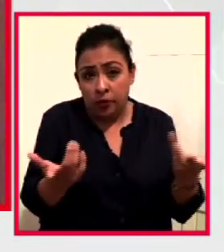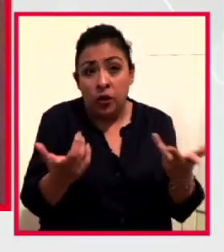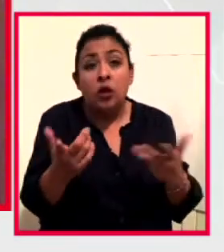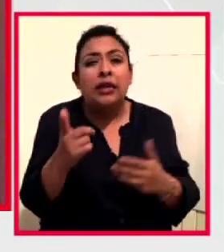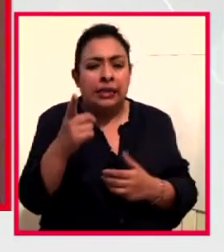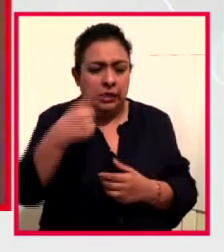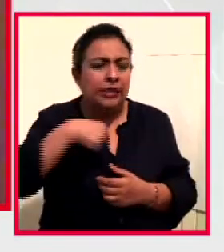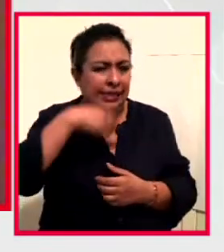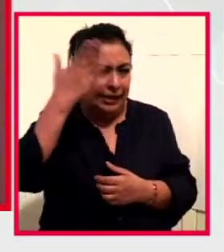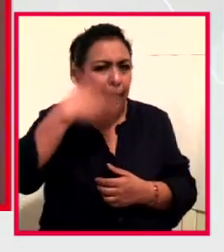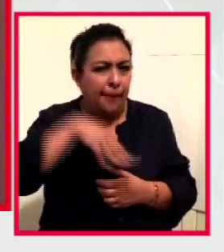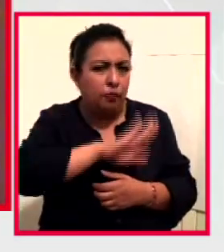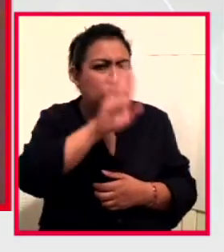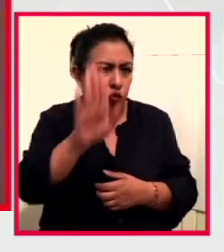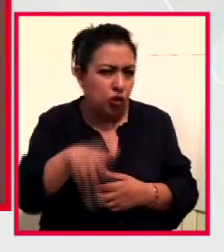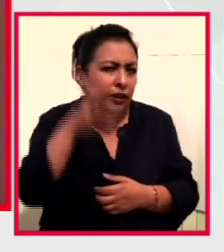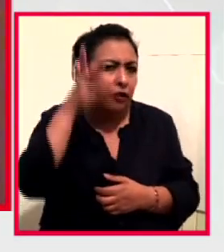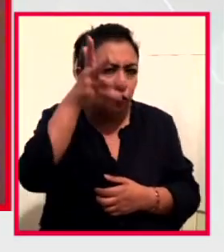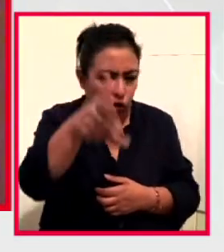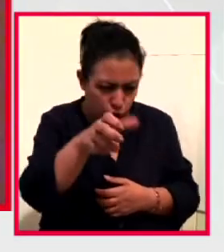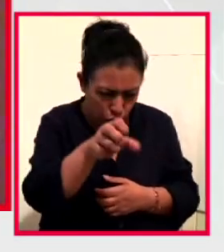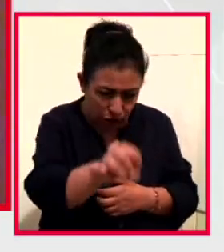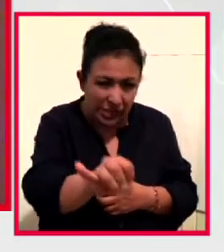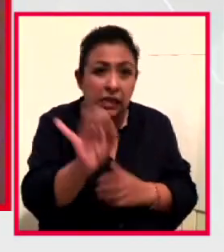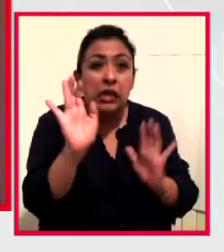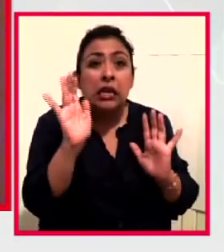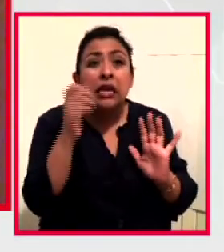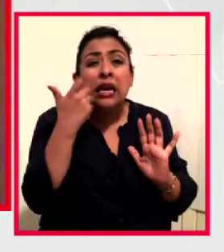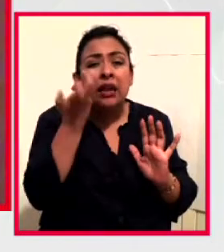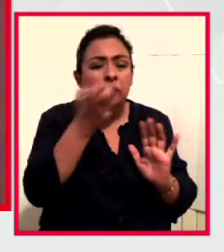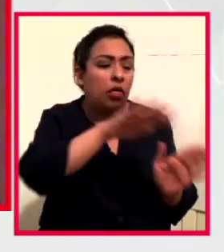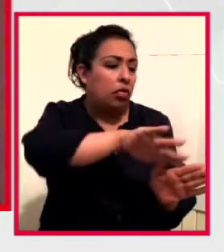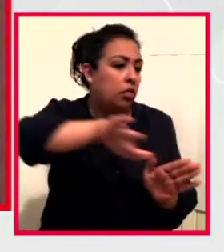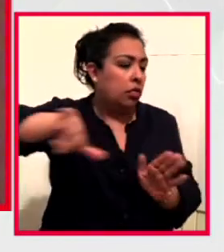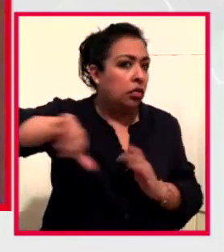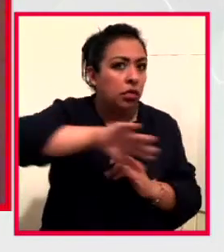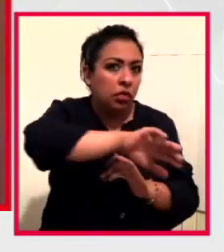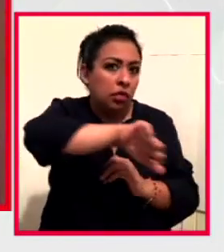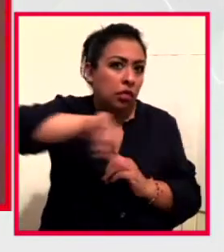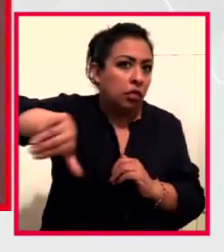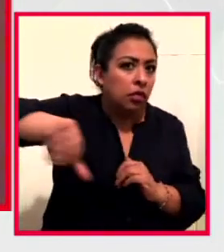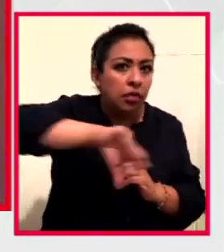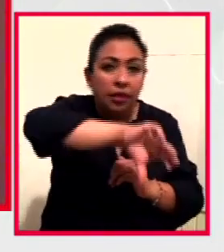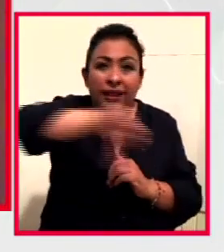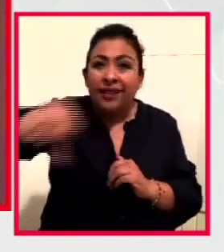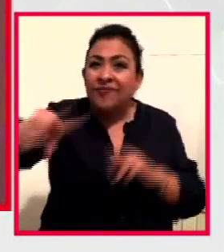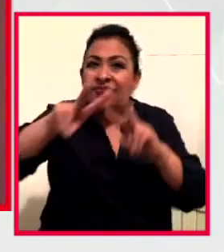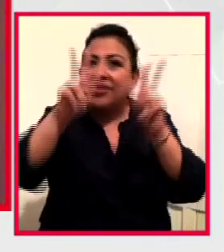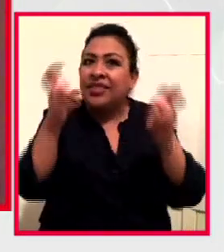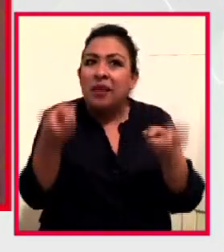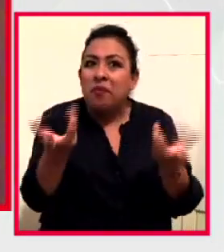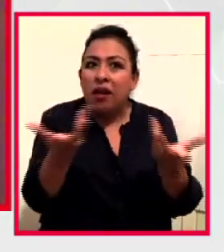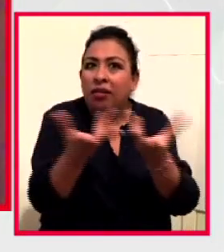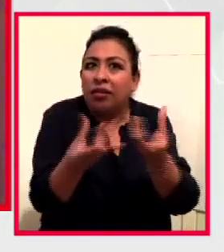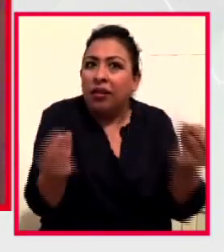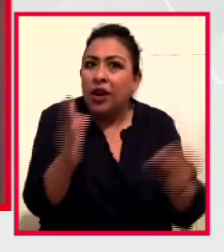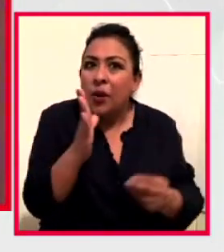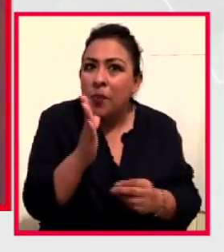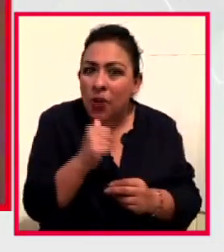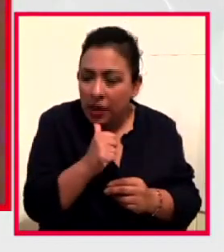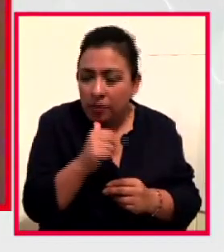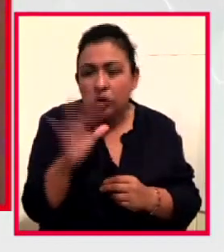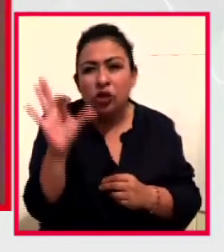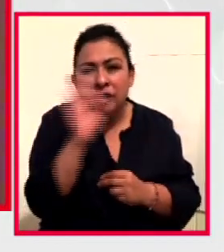a morir y todo el tiempo tratamos de hacer eso a un lado, pues es un tema que nunca podemos resolver, ¿no? Si pudiéramos